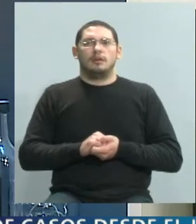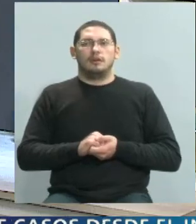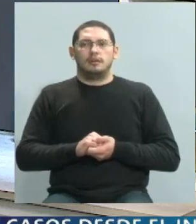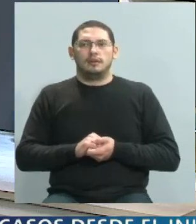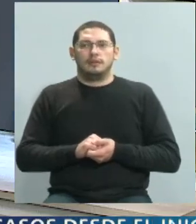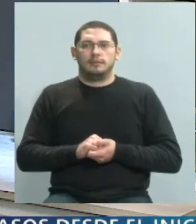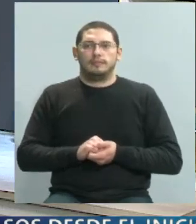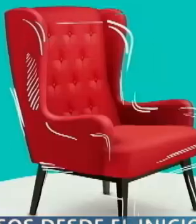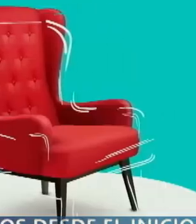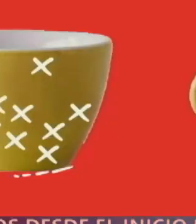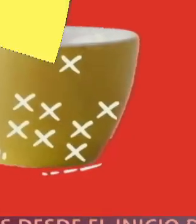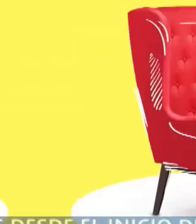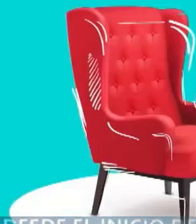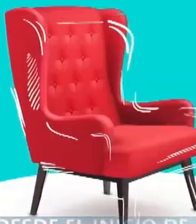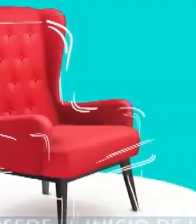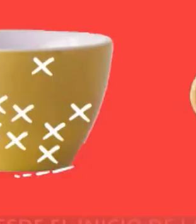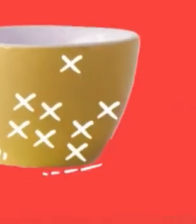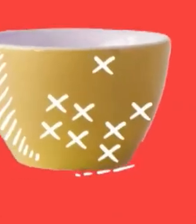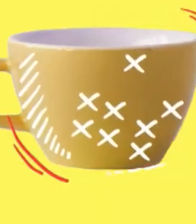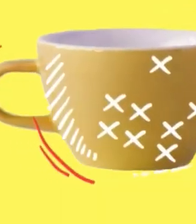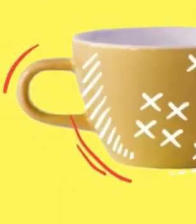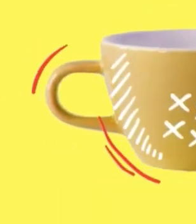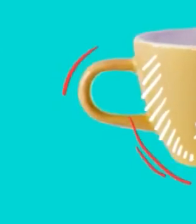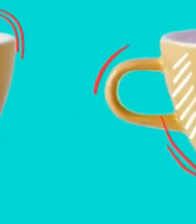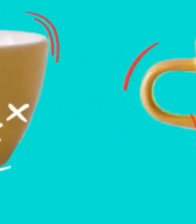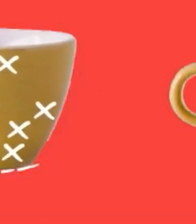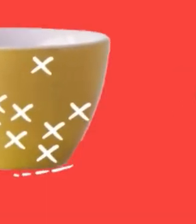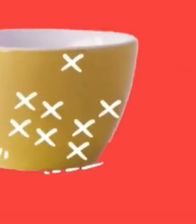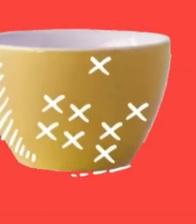¡Suscríbete! ¡Suscríbete! ¡Suscríbete! ¡Suscríbete!